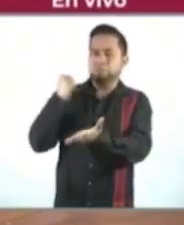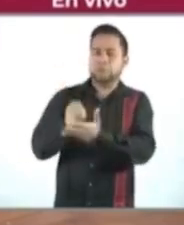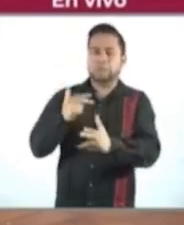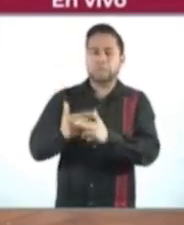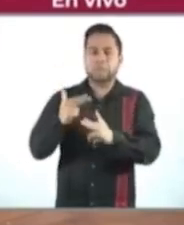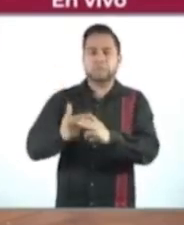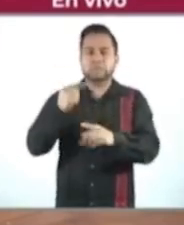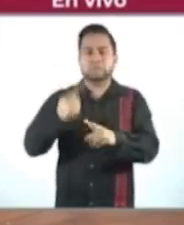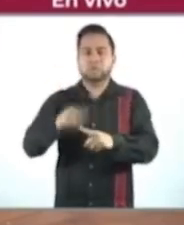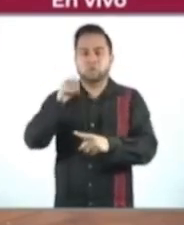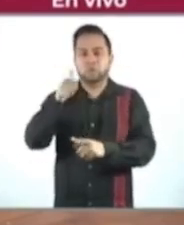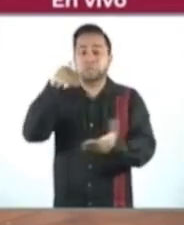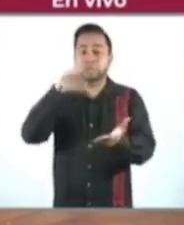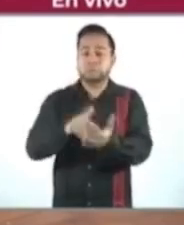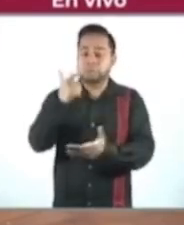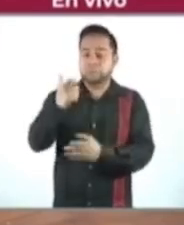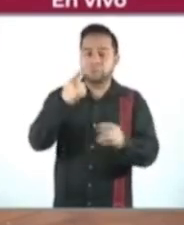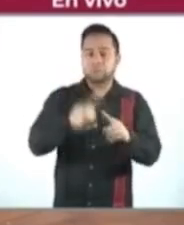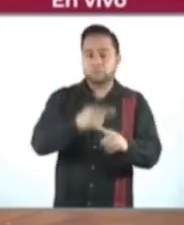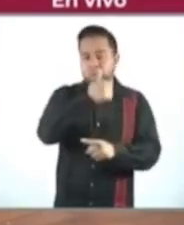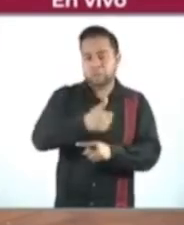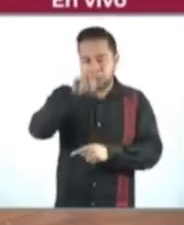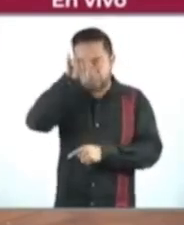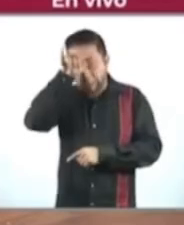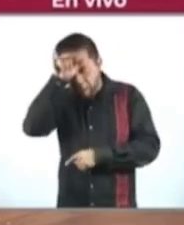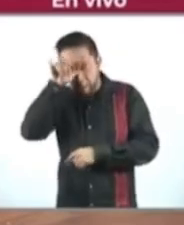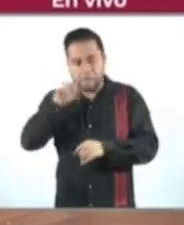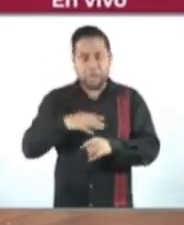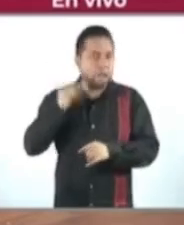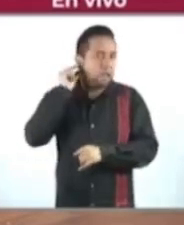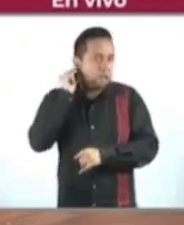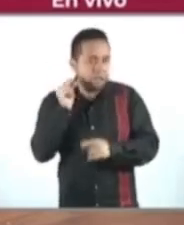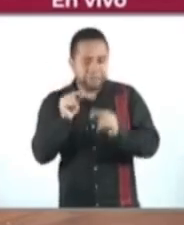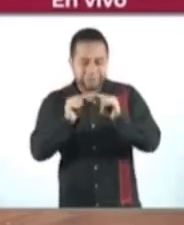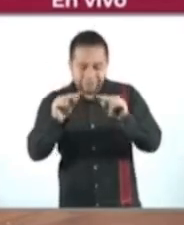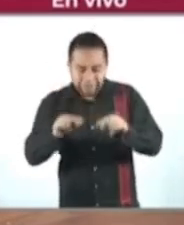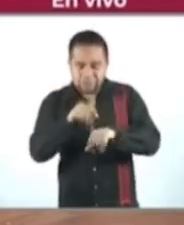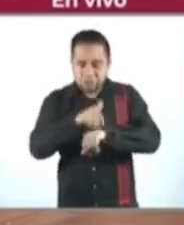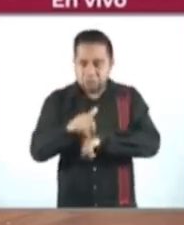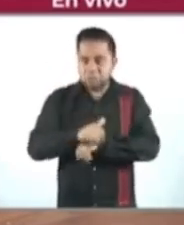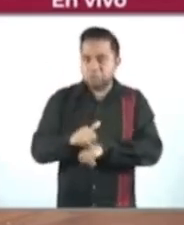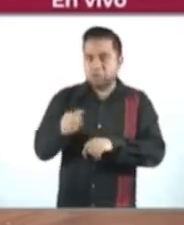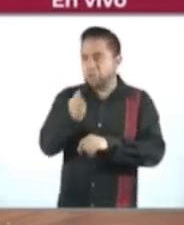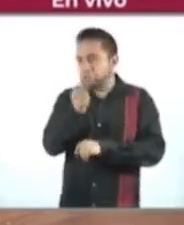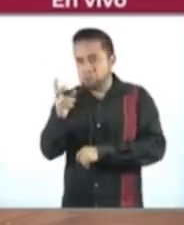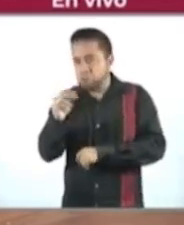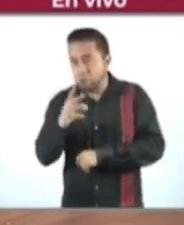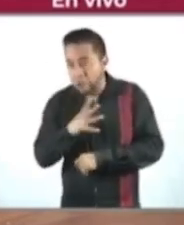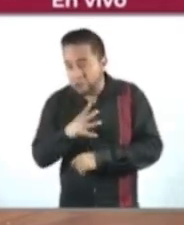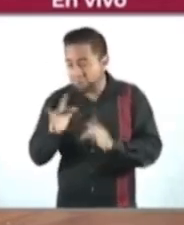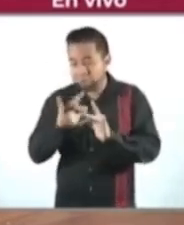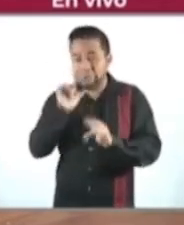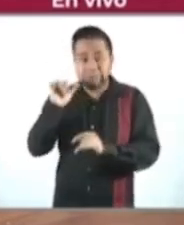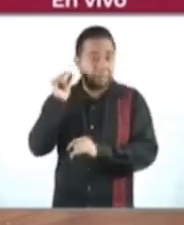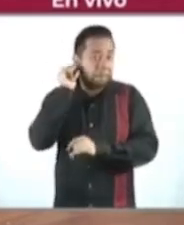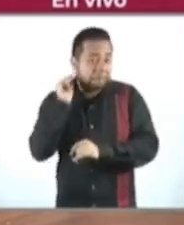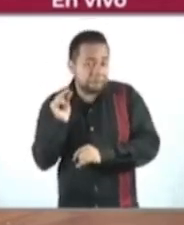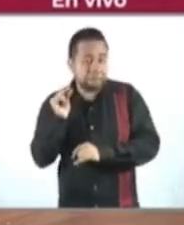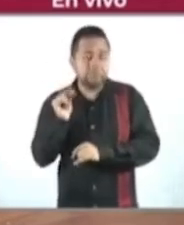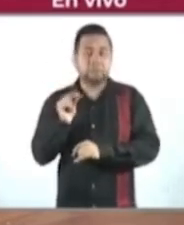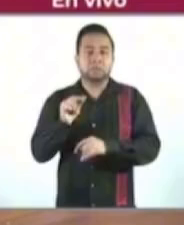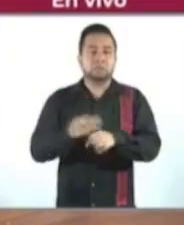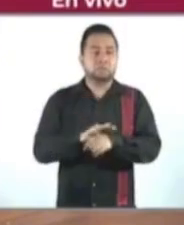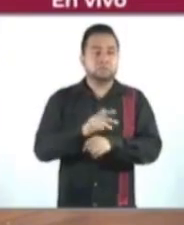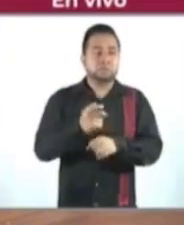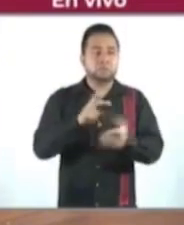por 11 mil pesos por cabeza para el ganado que está identificado. Los que no están, pues estamos haciendo la reflexión, porque el aretado realmente vale